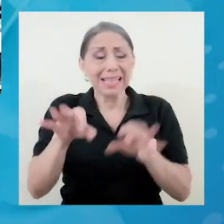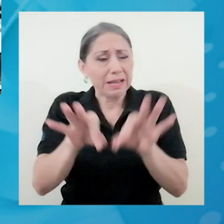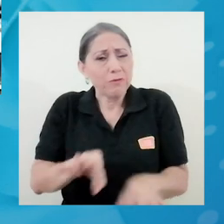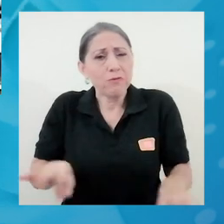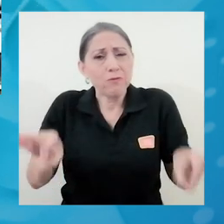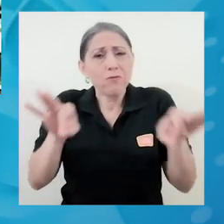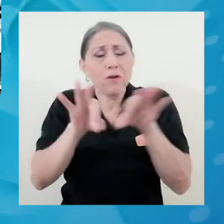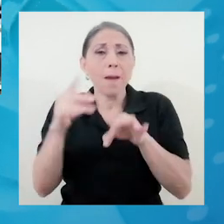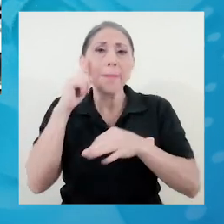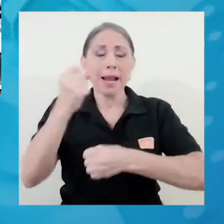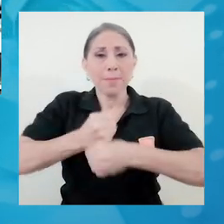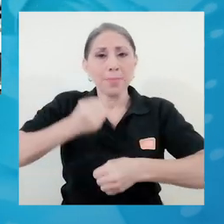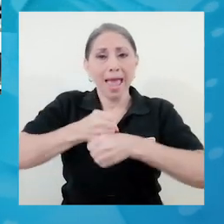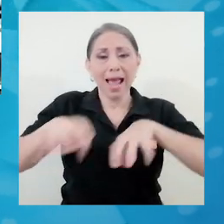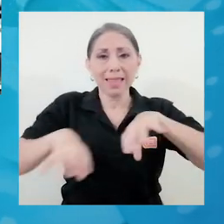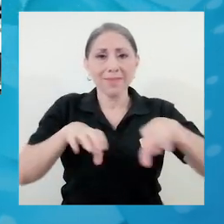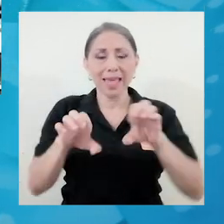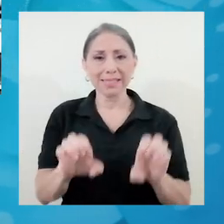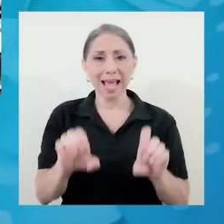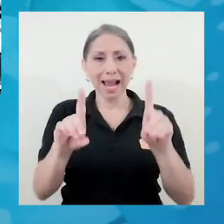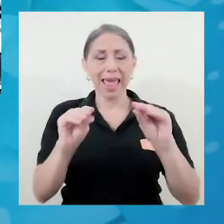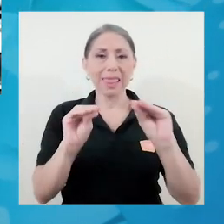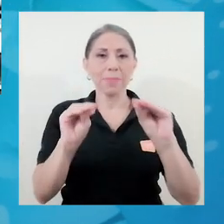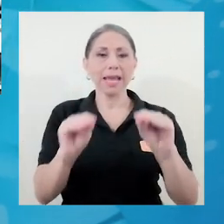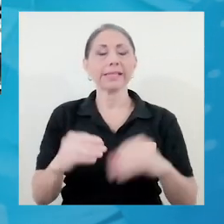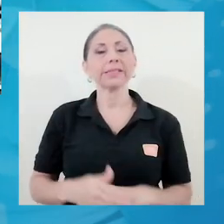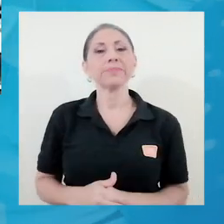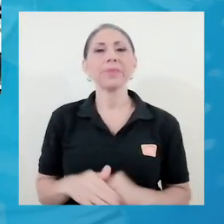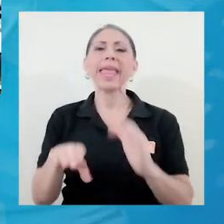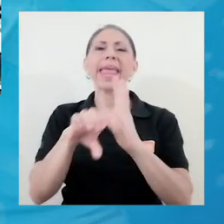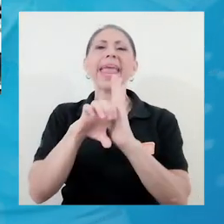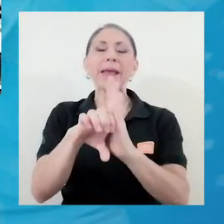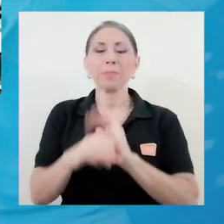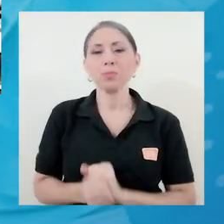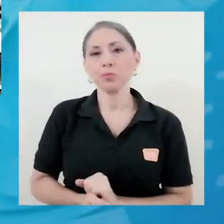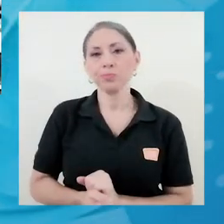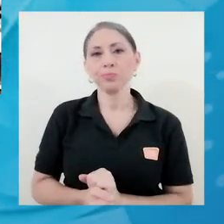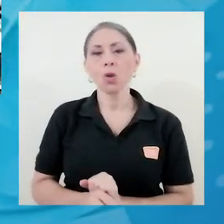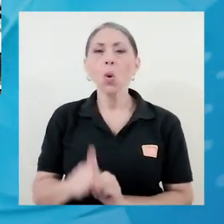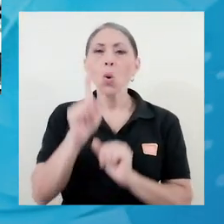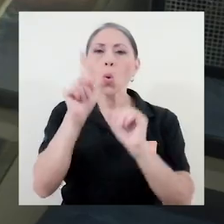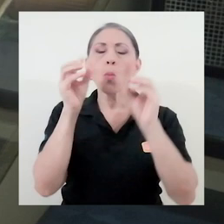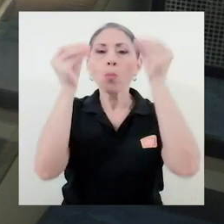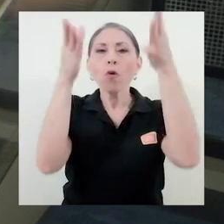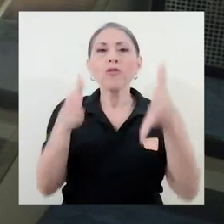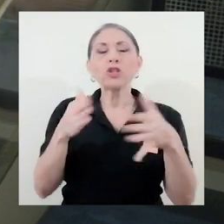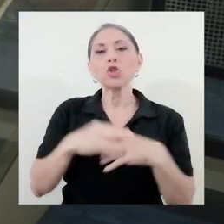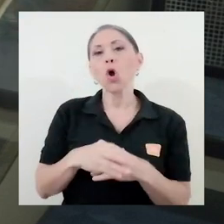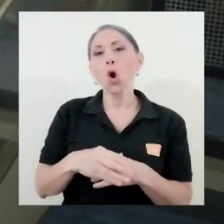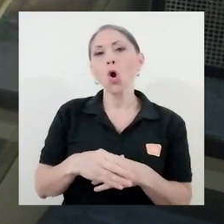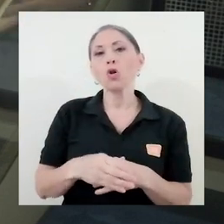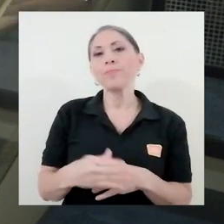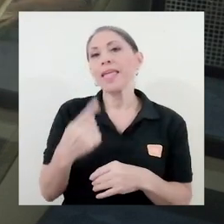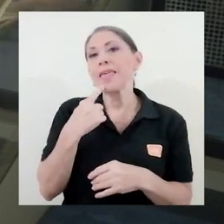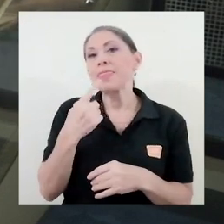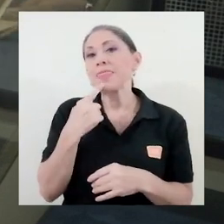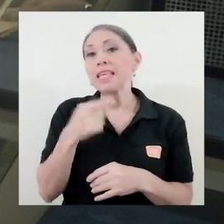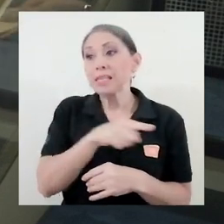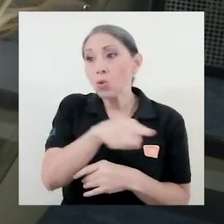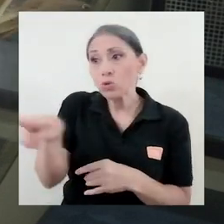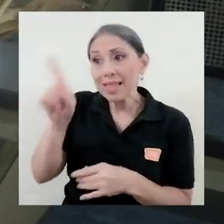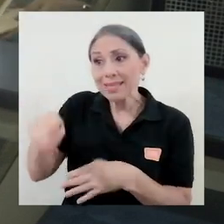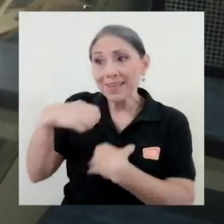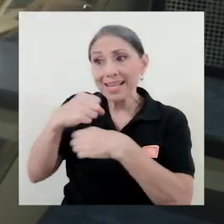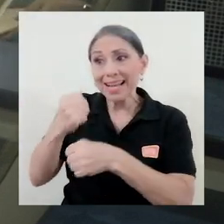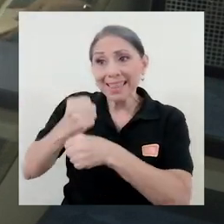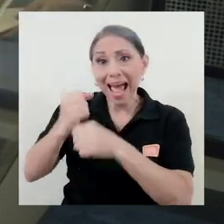sus actividades académicas. Vamos a ver, por ejemplo, un profesor deja una tarea a partir del